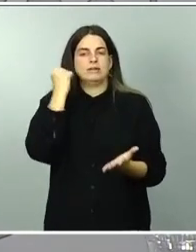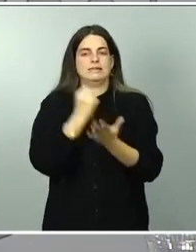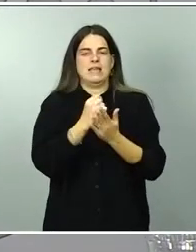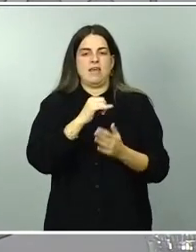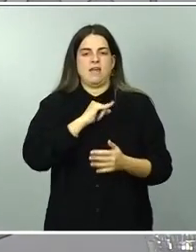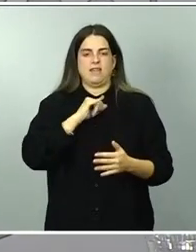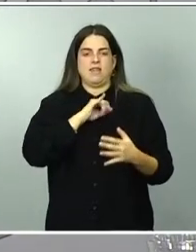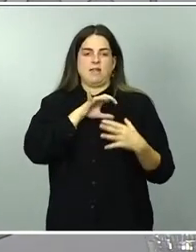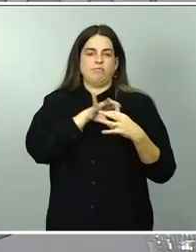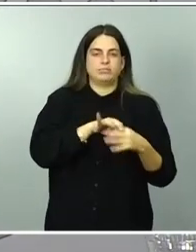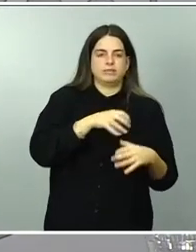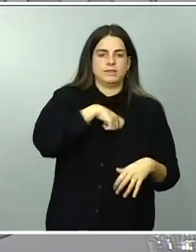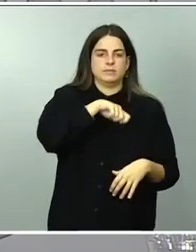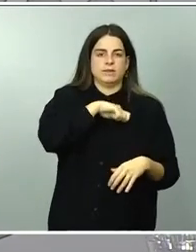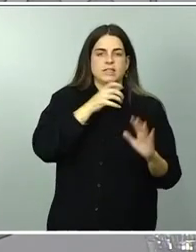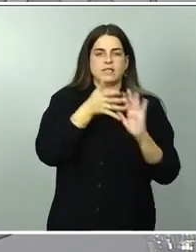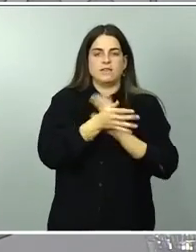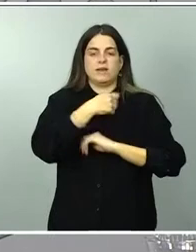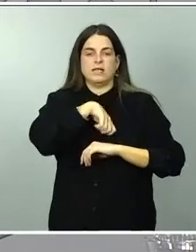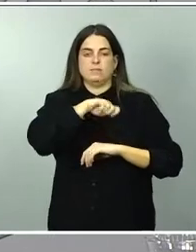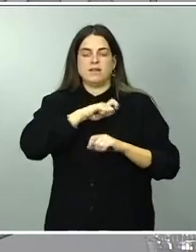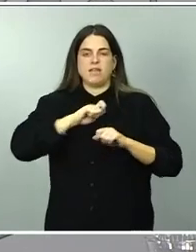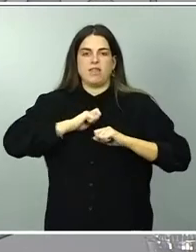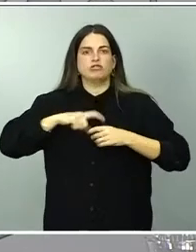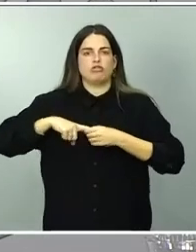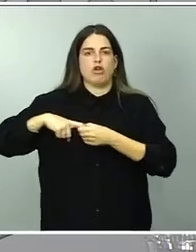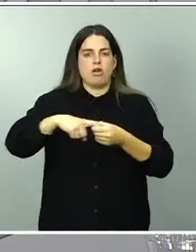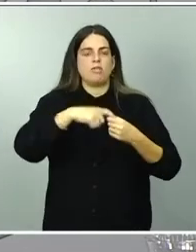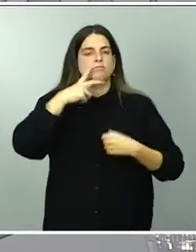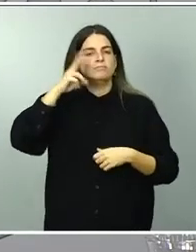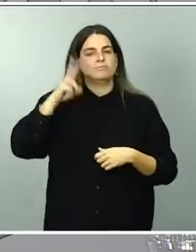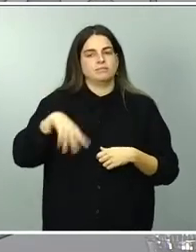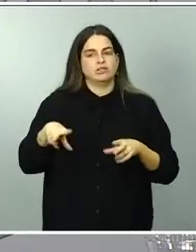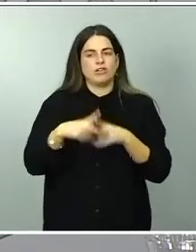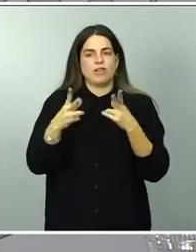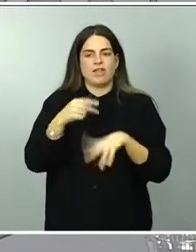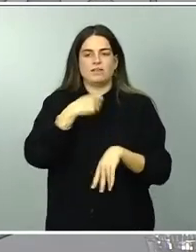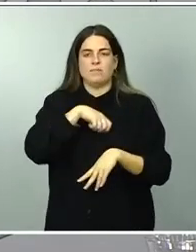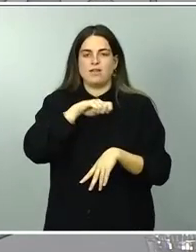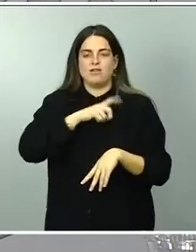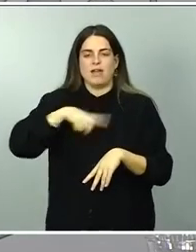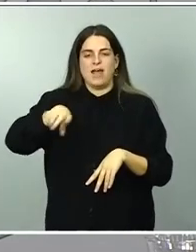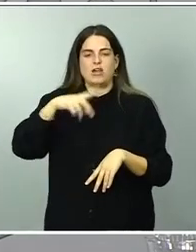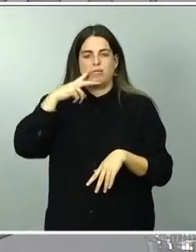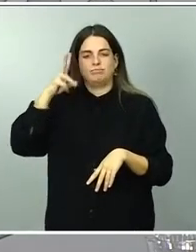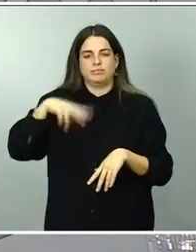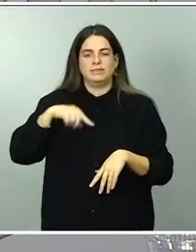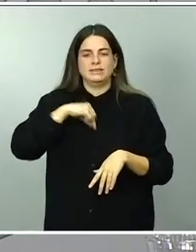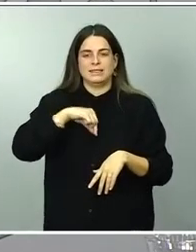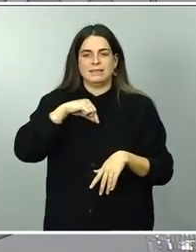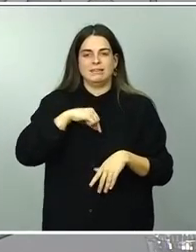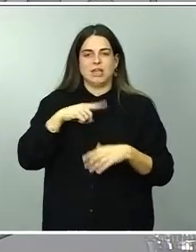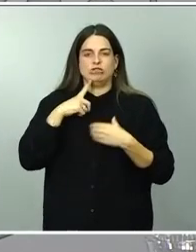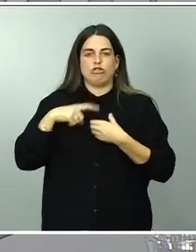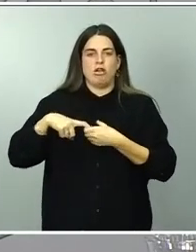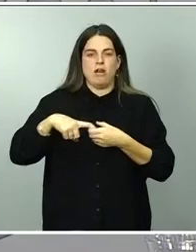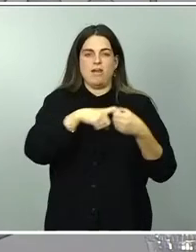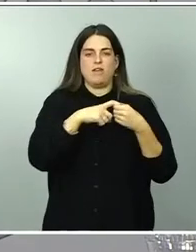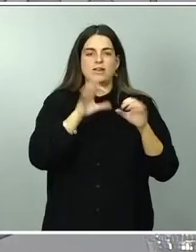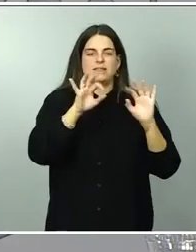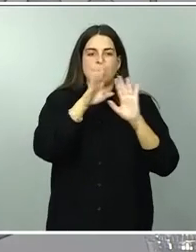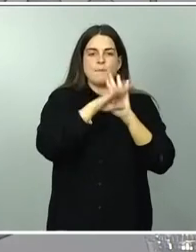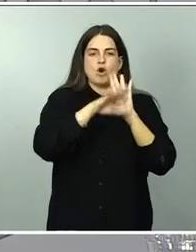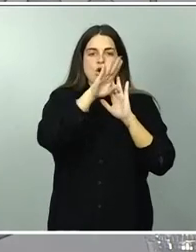España es un país solidario, la sociedad española es solidaria y este programa da cuenta de ello. Es el programa nacional de